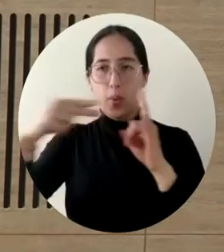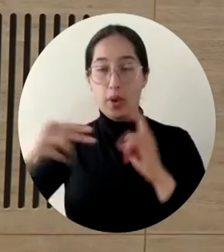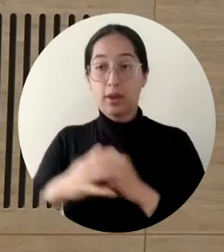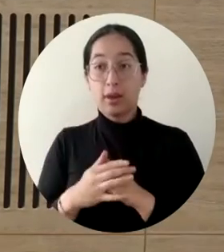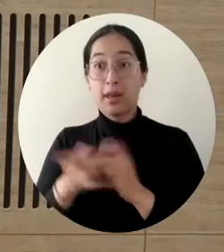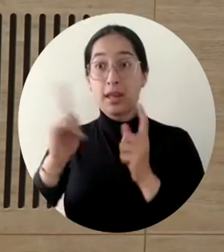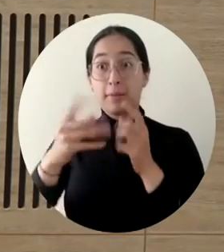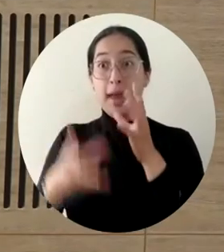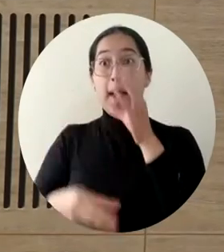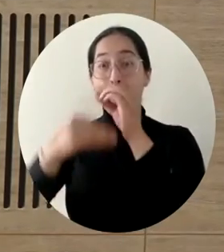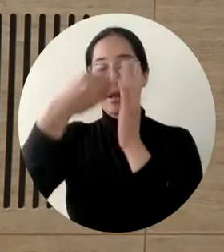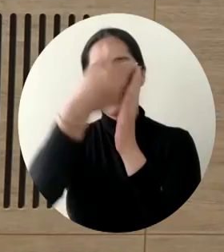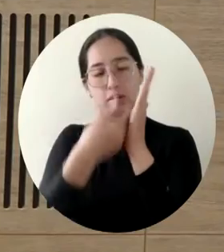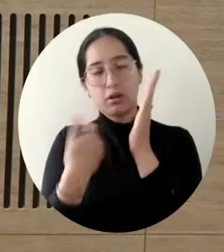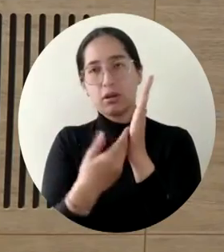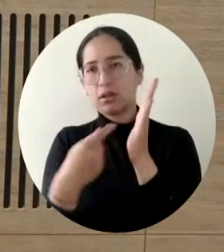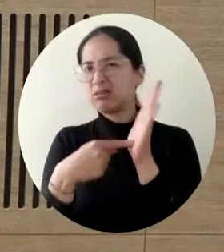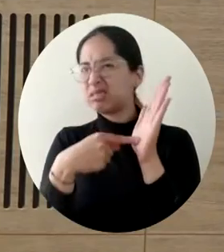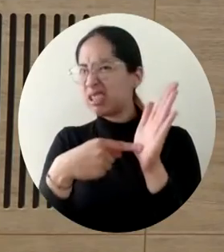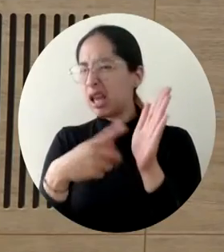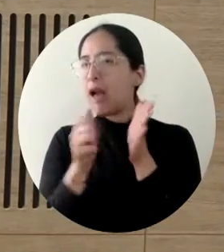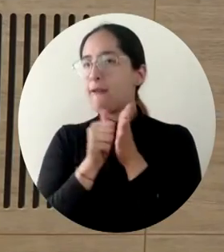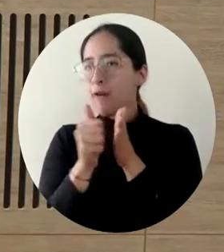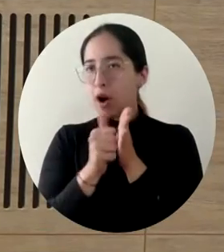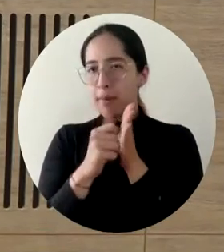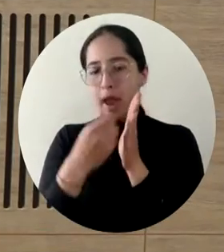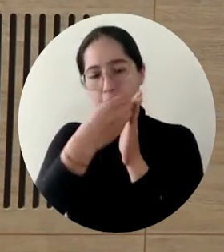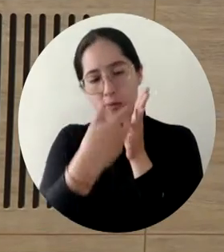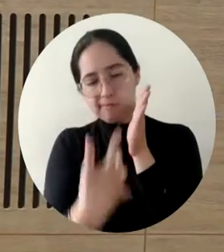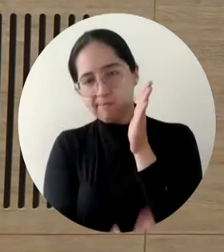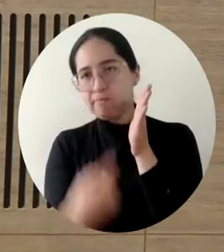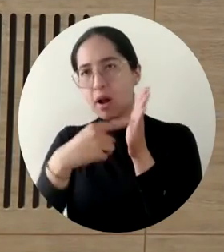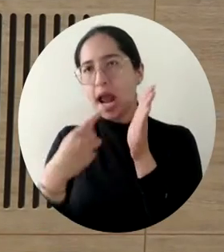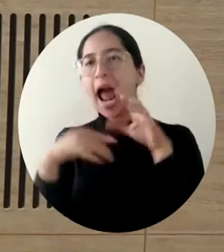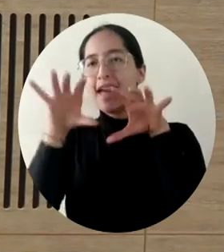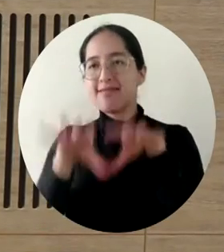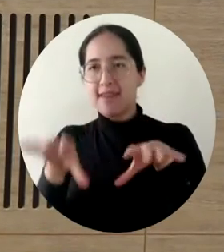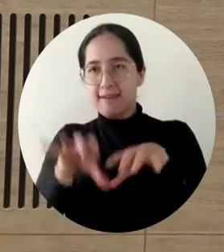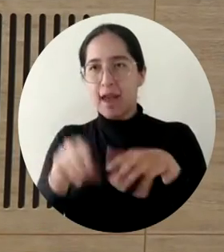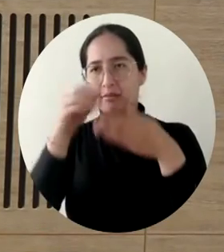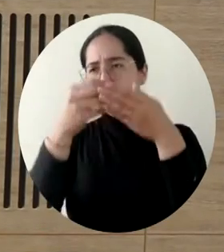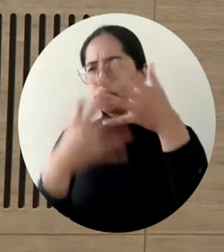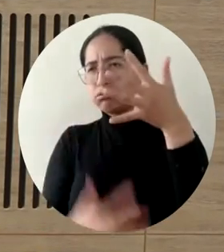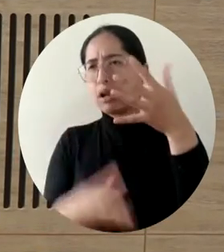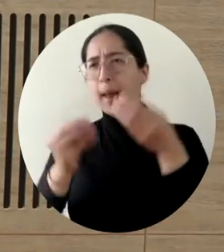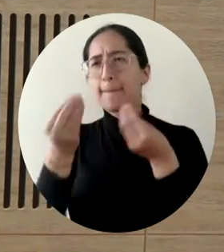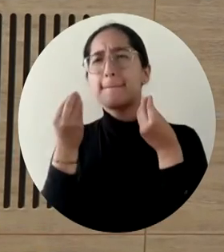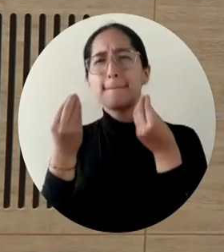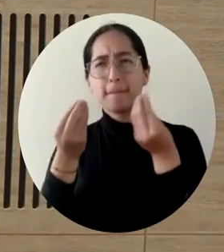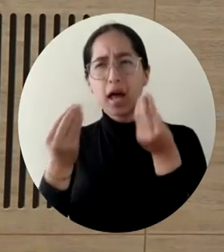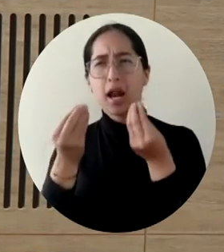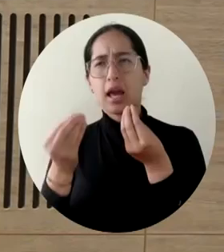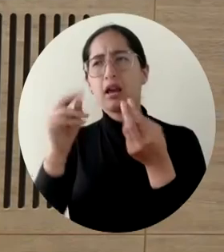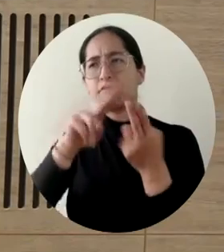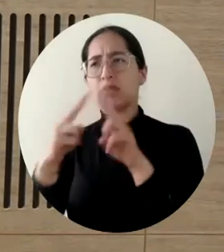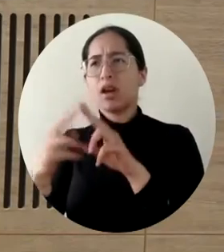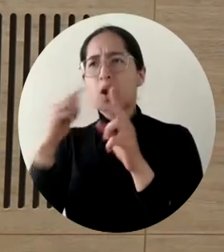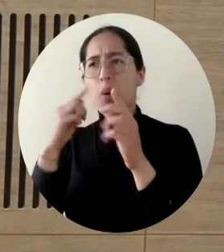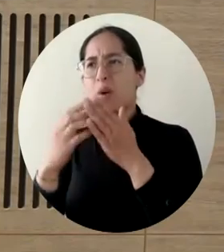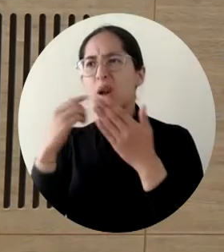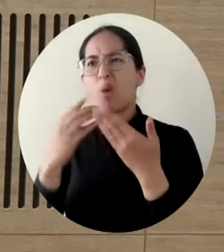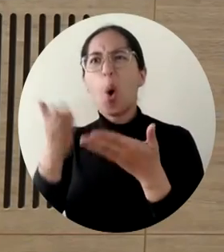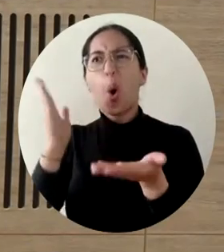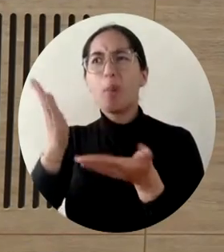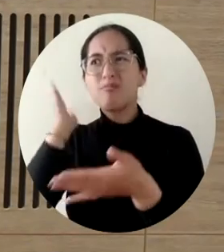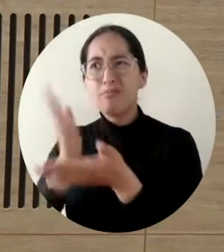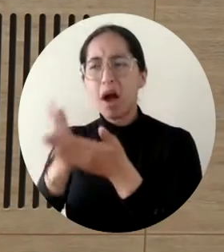dio un informe y además un estado de actividades que se viene desarrollando con el fin de, digamos por decirlo de